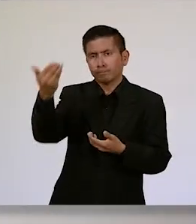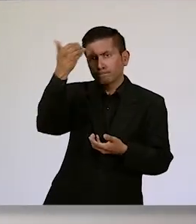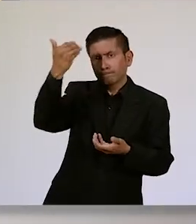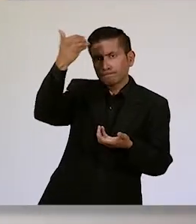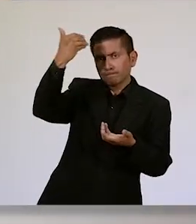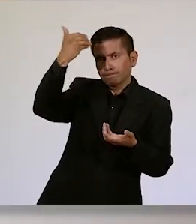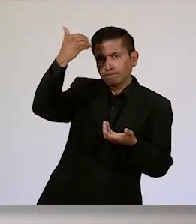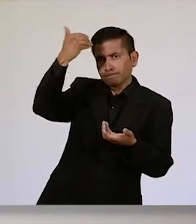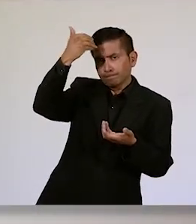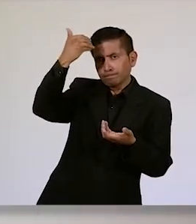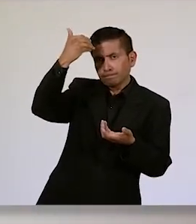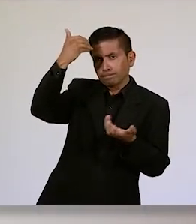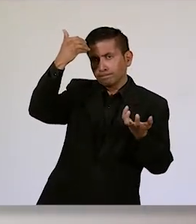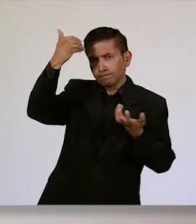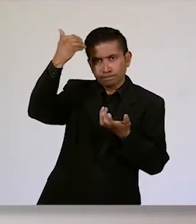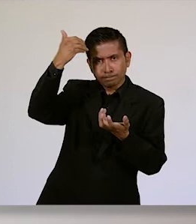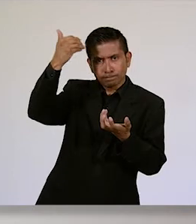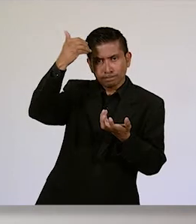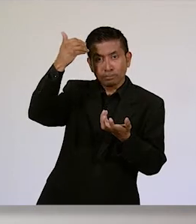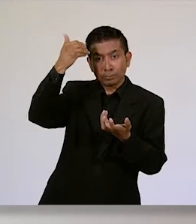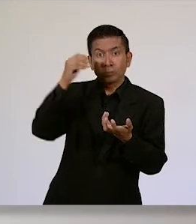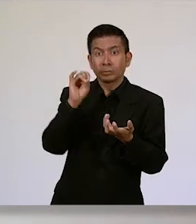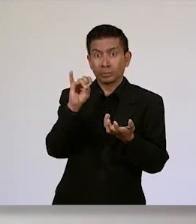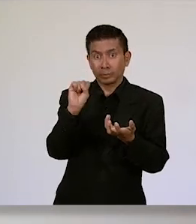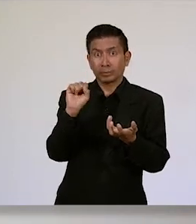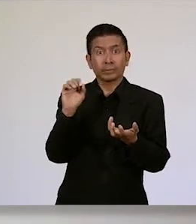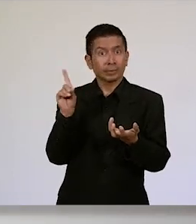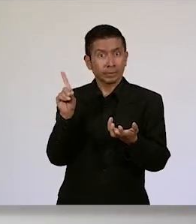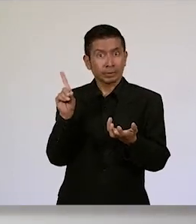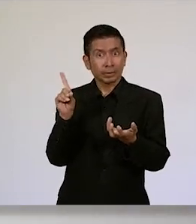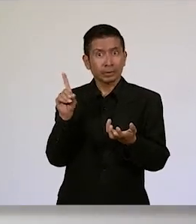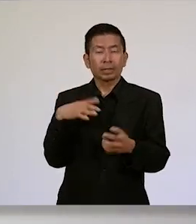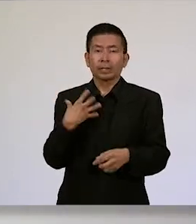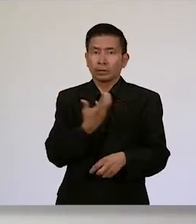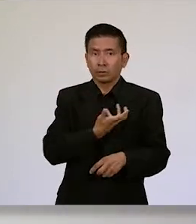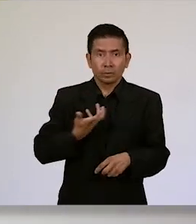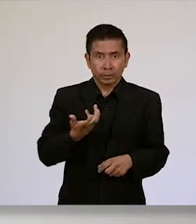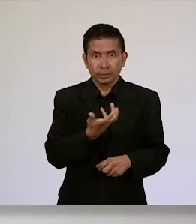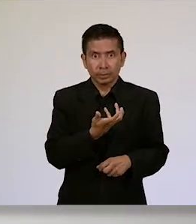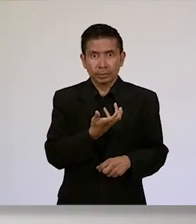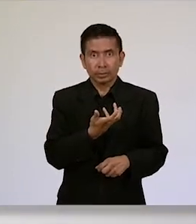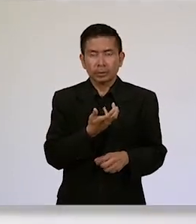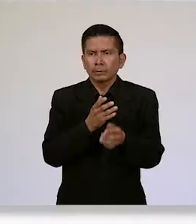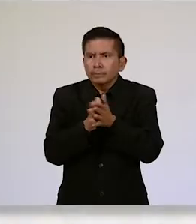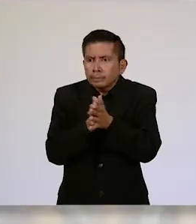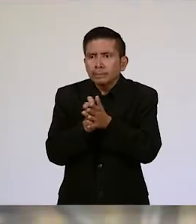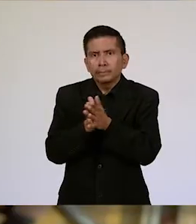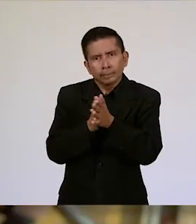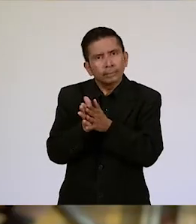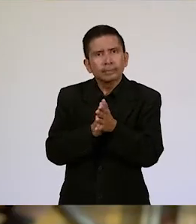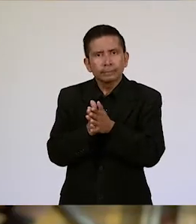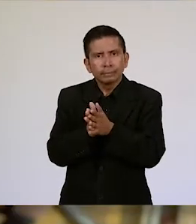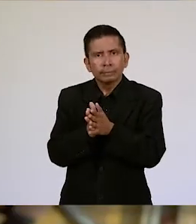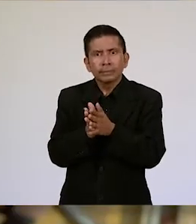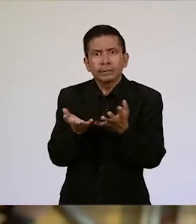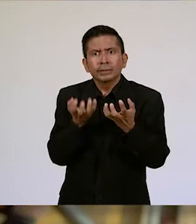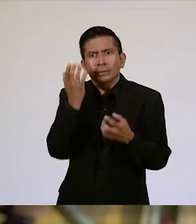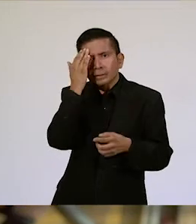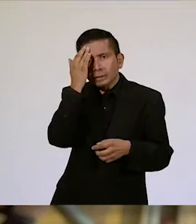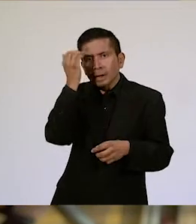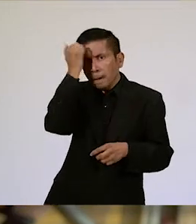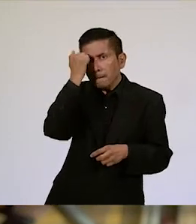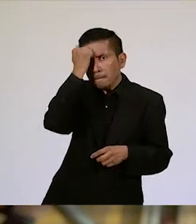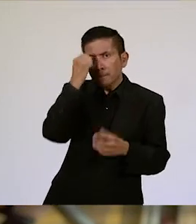capacitaciones con ISD, entonces nos vimos como interesadas a saber más